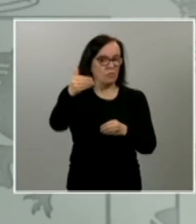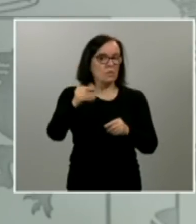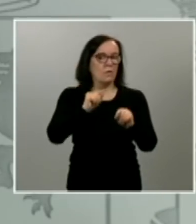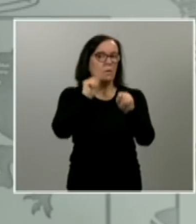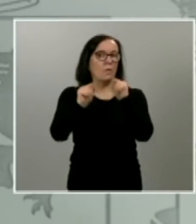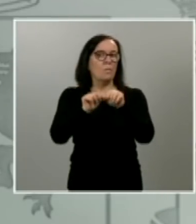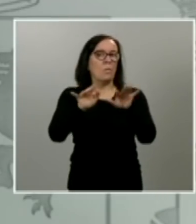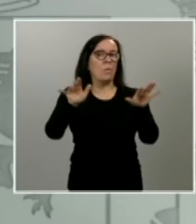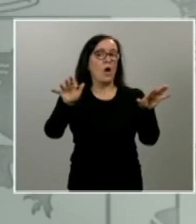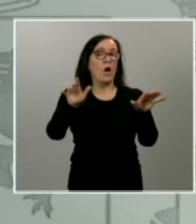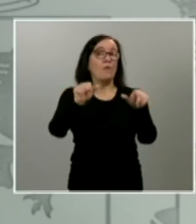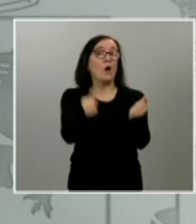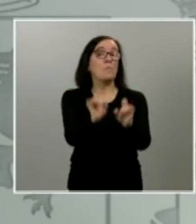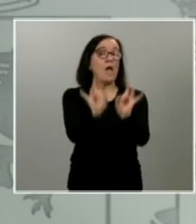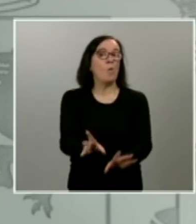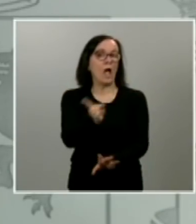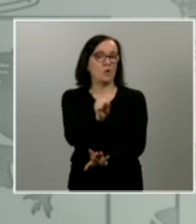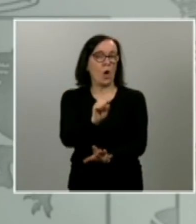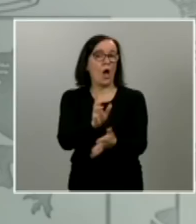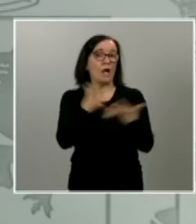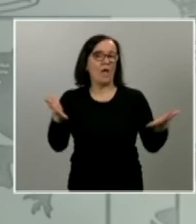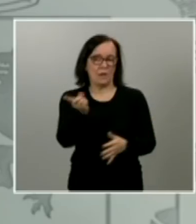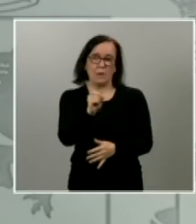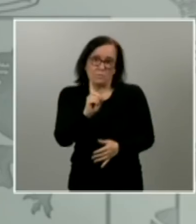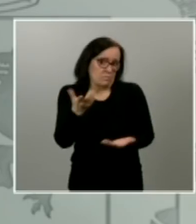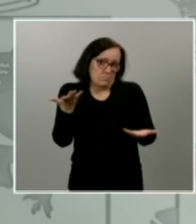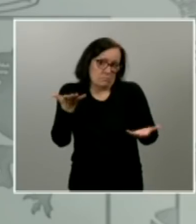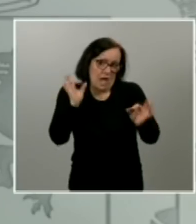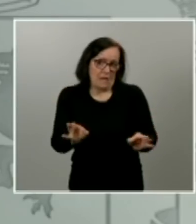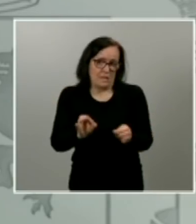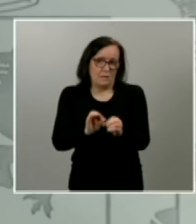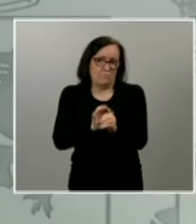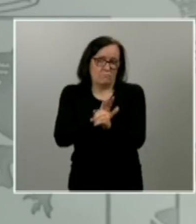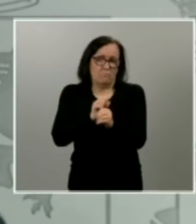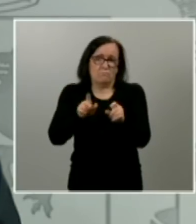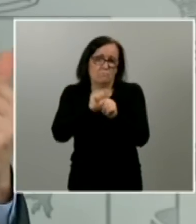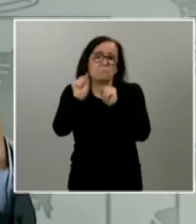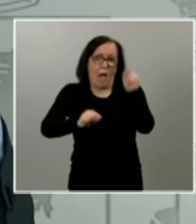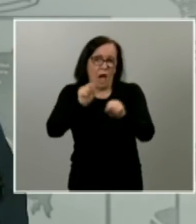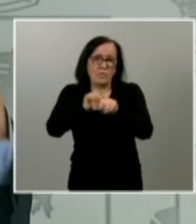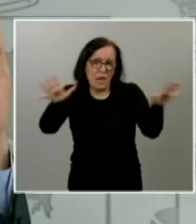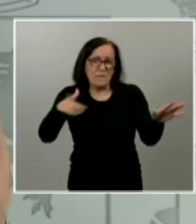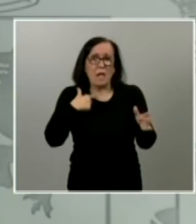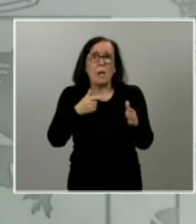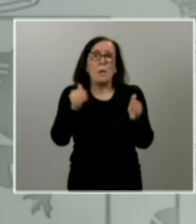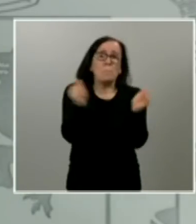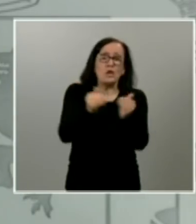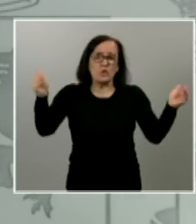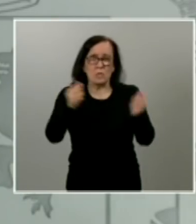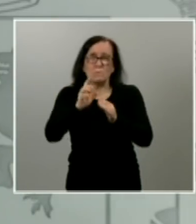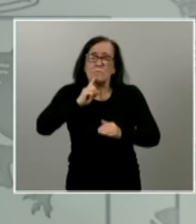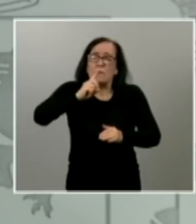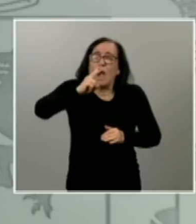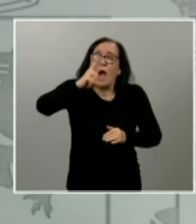esta manera con esta envergadura pero vamos a tener pandemias de mayor o menor envergadura durante los próximos años ojalá dentro de muchos años